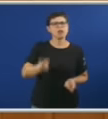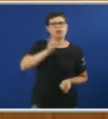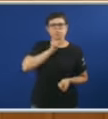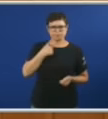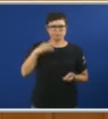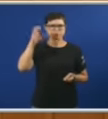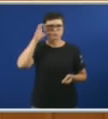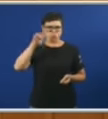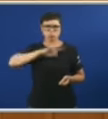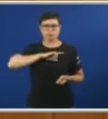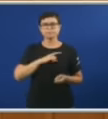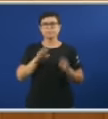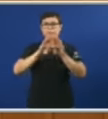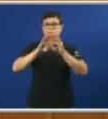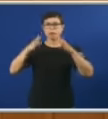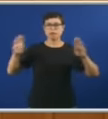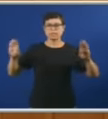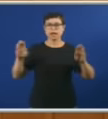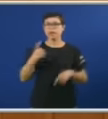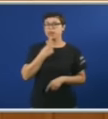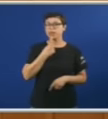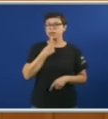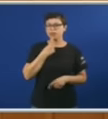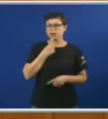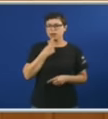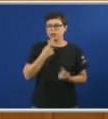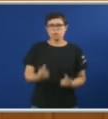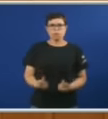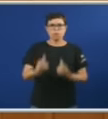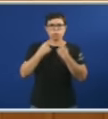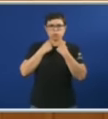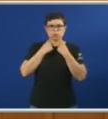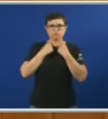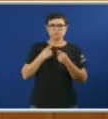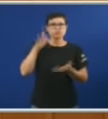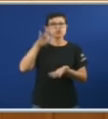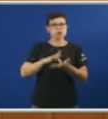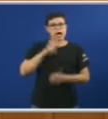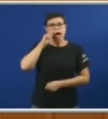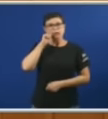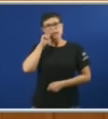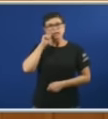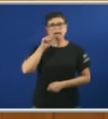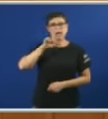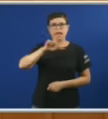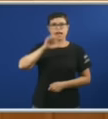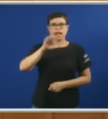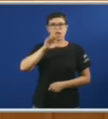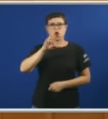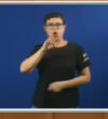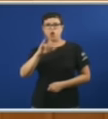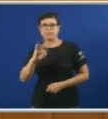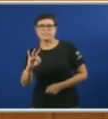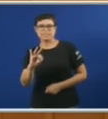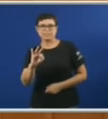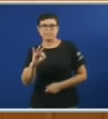Povisa Di que te unhas pérdidas En base a unha auditoría que fai Deloitte Non sei se lembran Que foi a empresa que